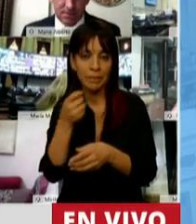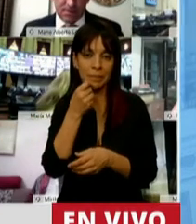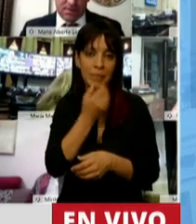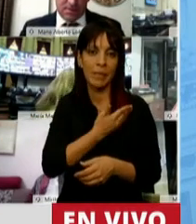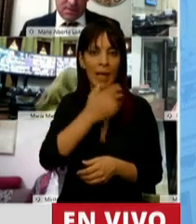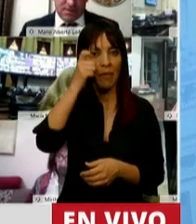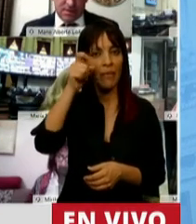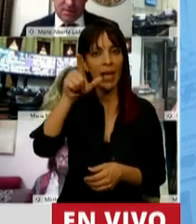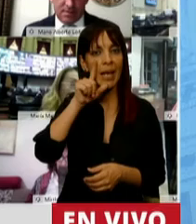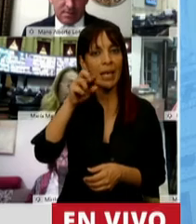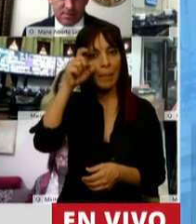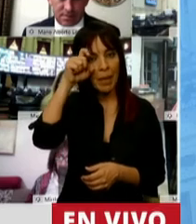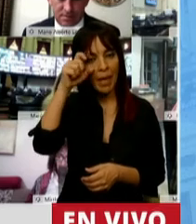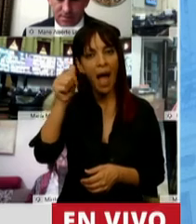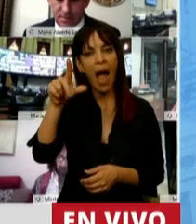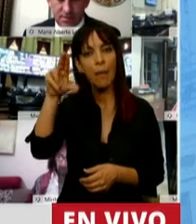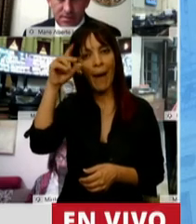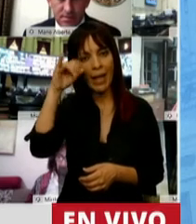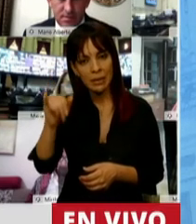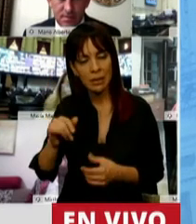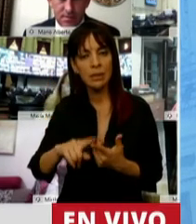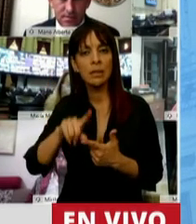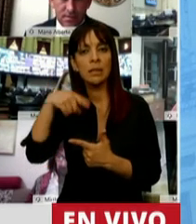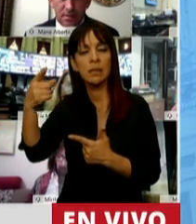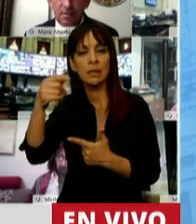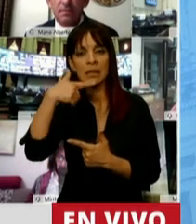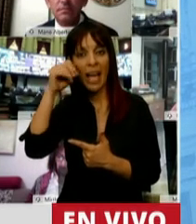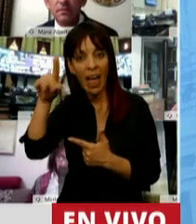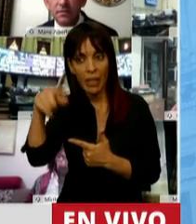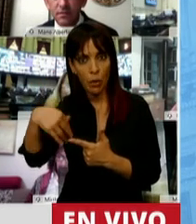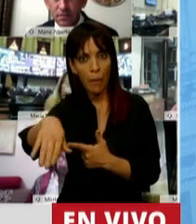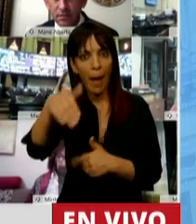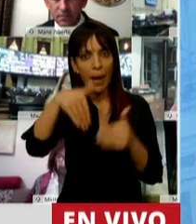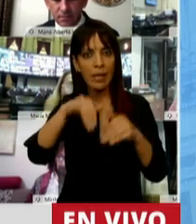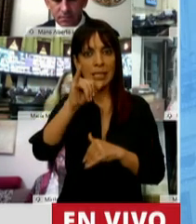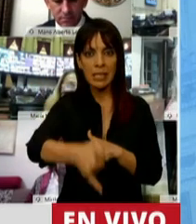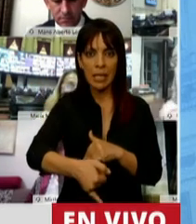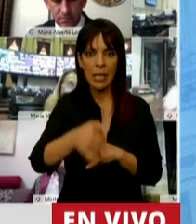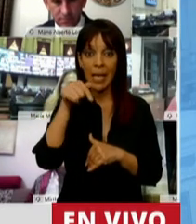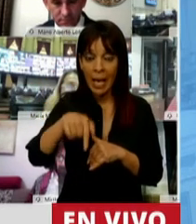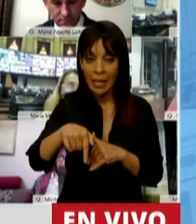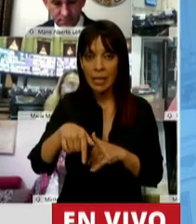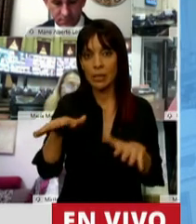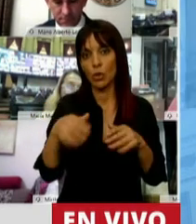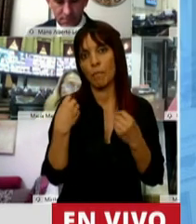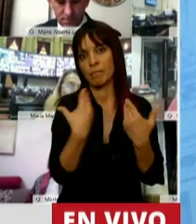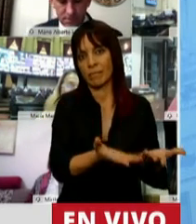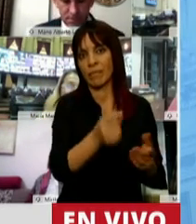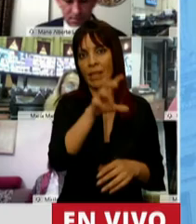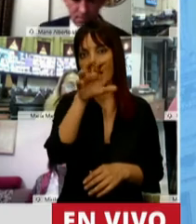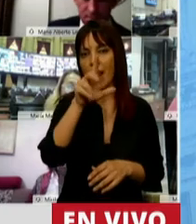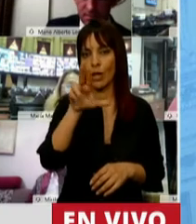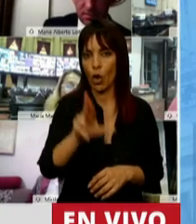Álvarez y como Julio Satt, van a acompañar esto que es histórico para La Rioja. Digo